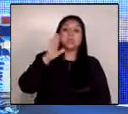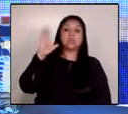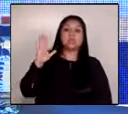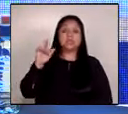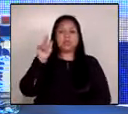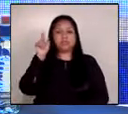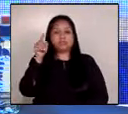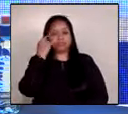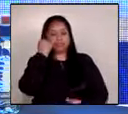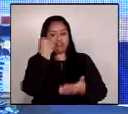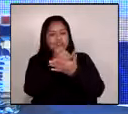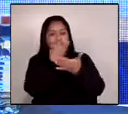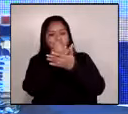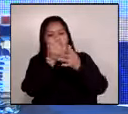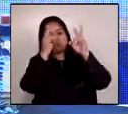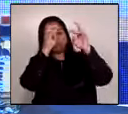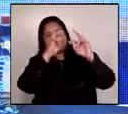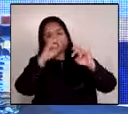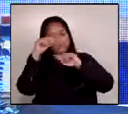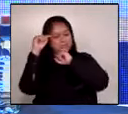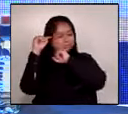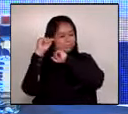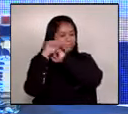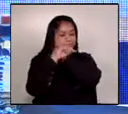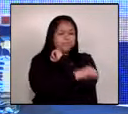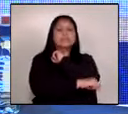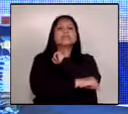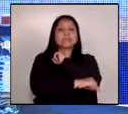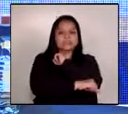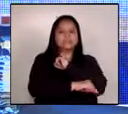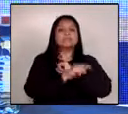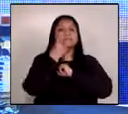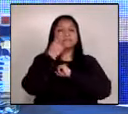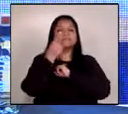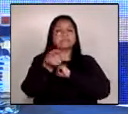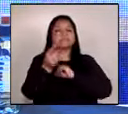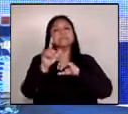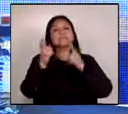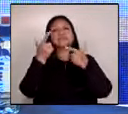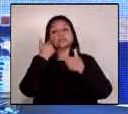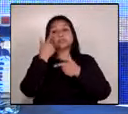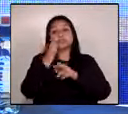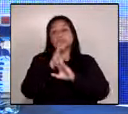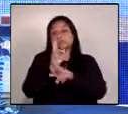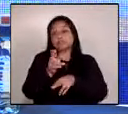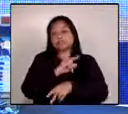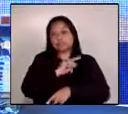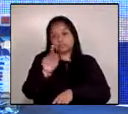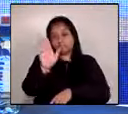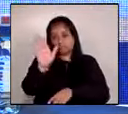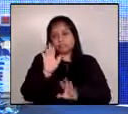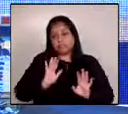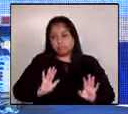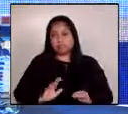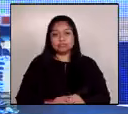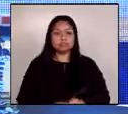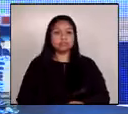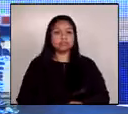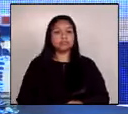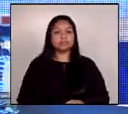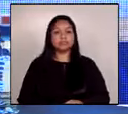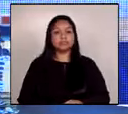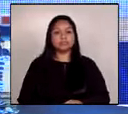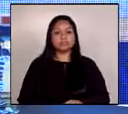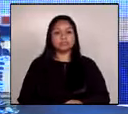investigar estos hechos y llegar hasta las últimas consecuencias conforme a su mandato gracias comisionado